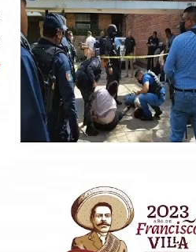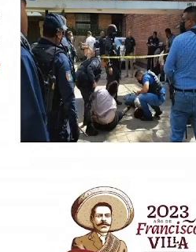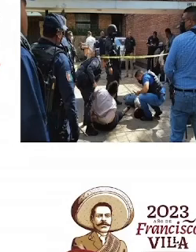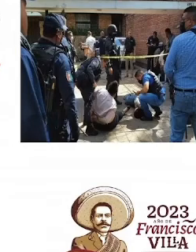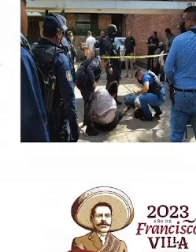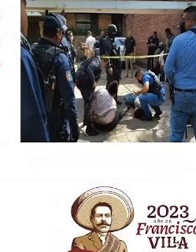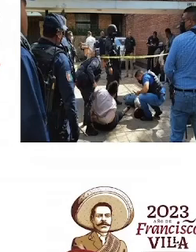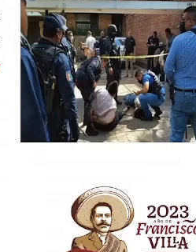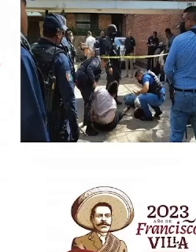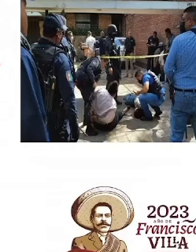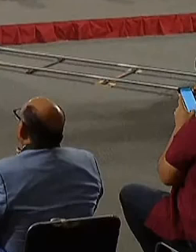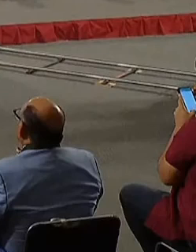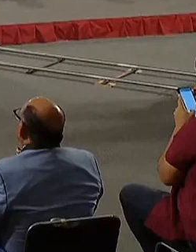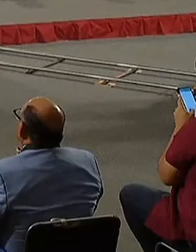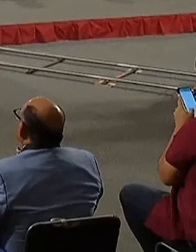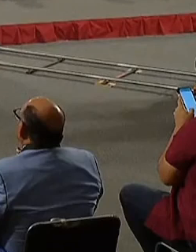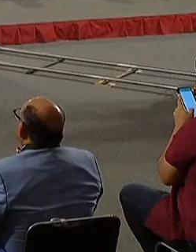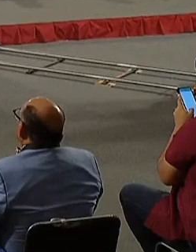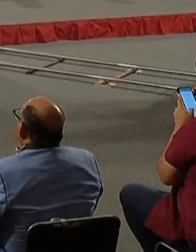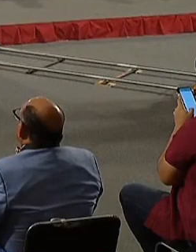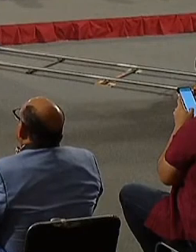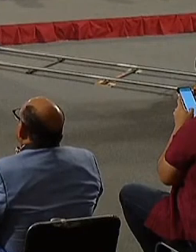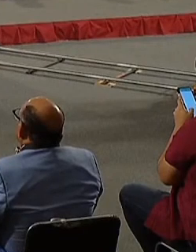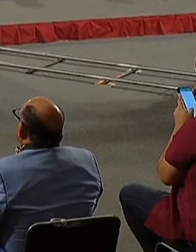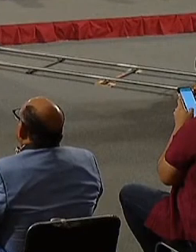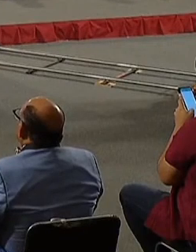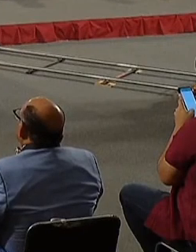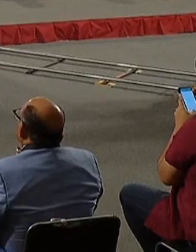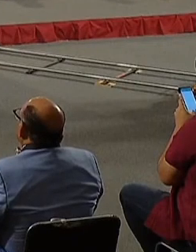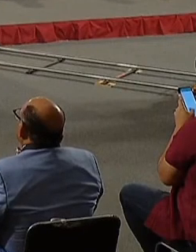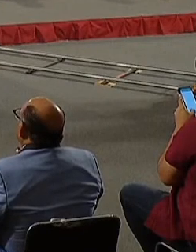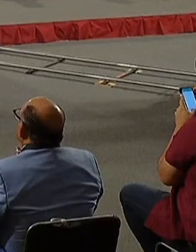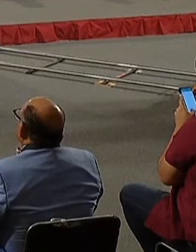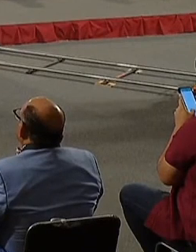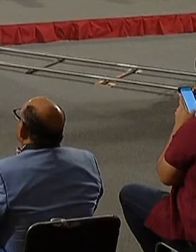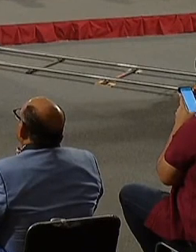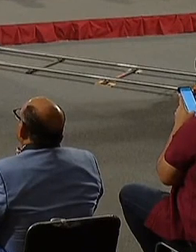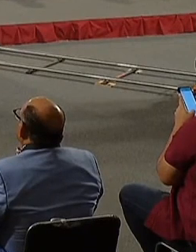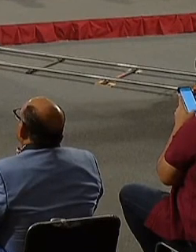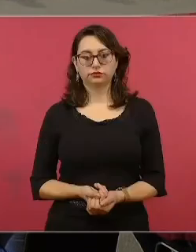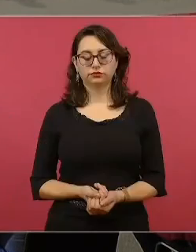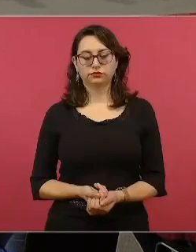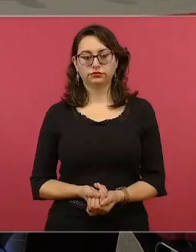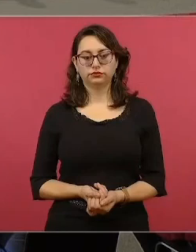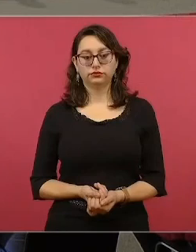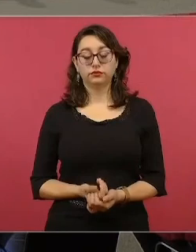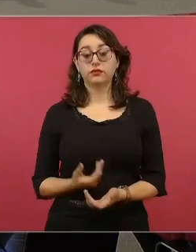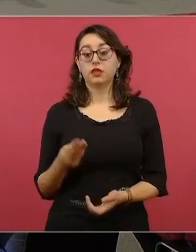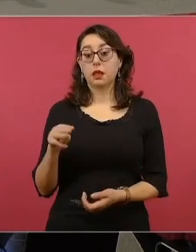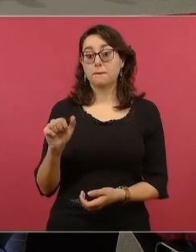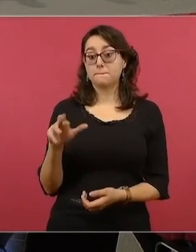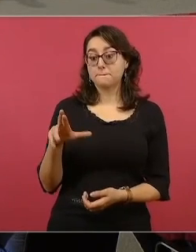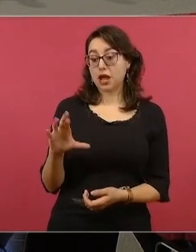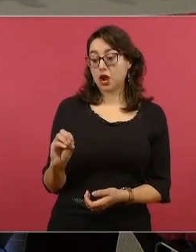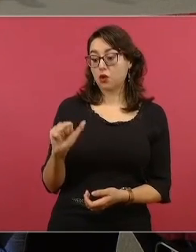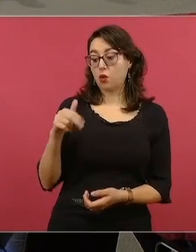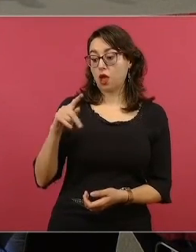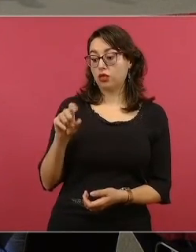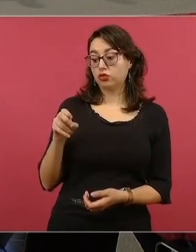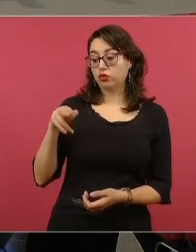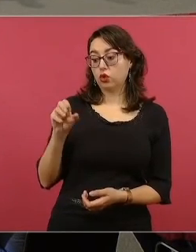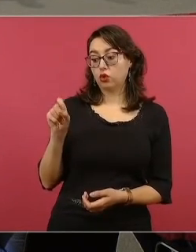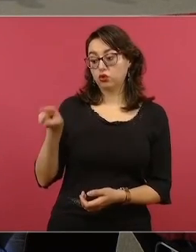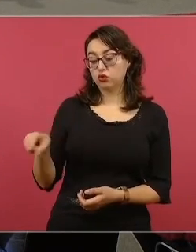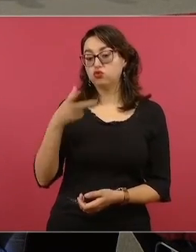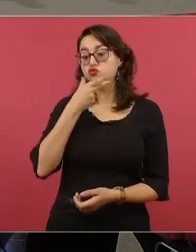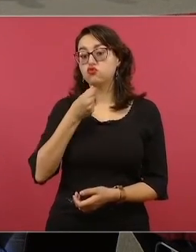También tenemos la sentencia de seinta y tres años de prisión a Marco Antonio N. Por el delito de feminicidio cometido